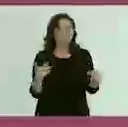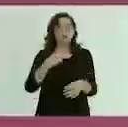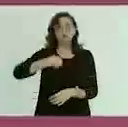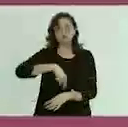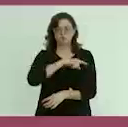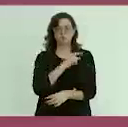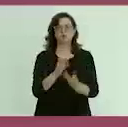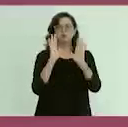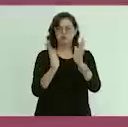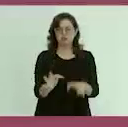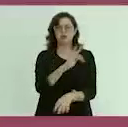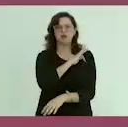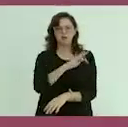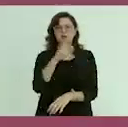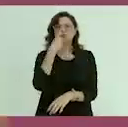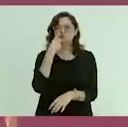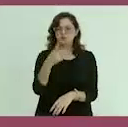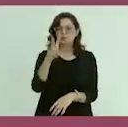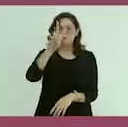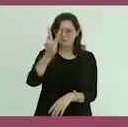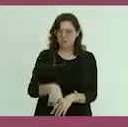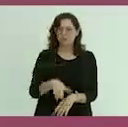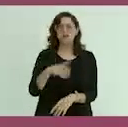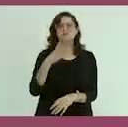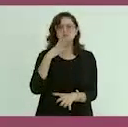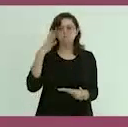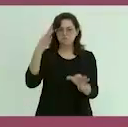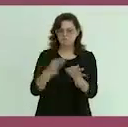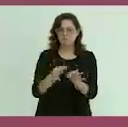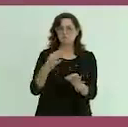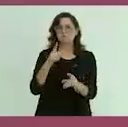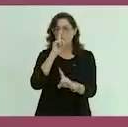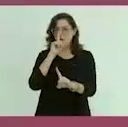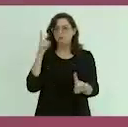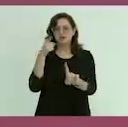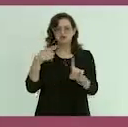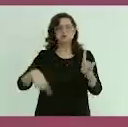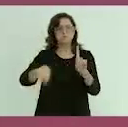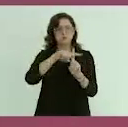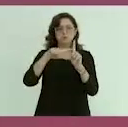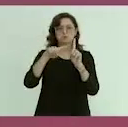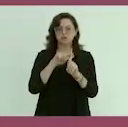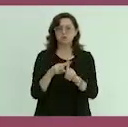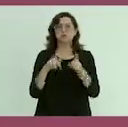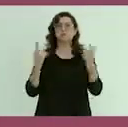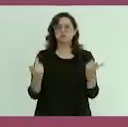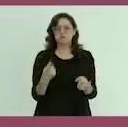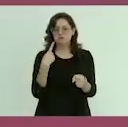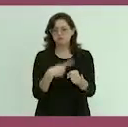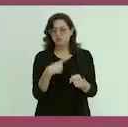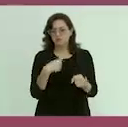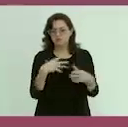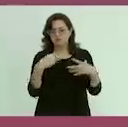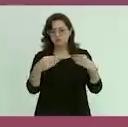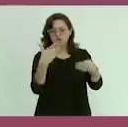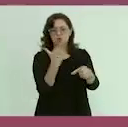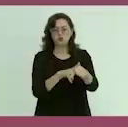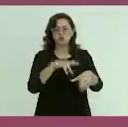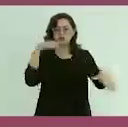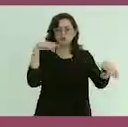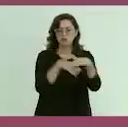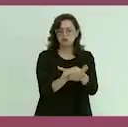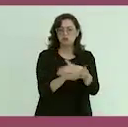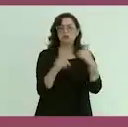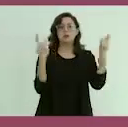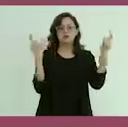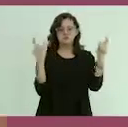decir con responsabilidad pero también con objetividad que hemos visto una disminución en el caso de los hospitalizados y